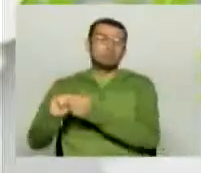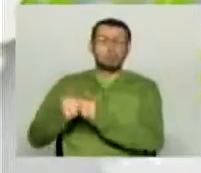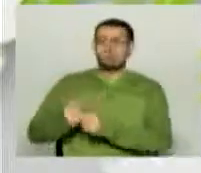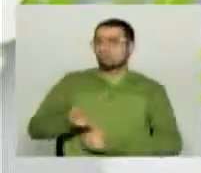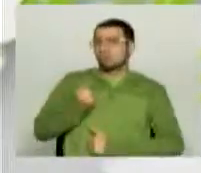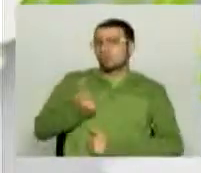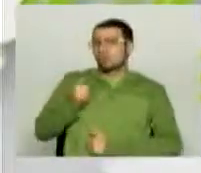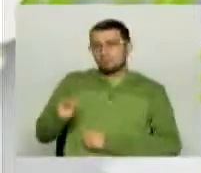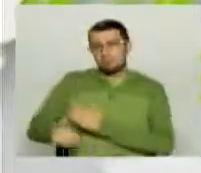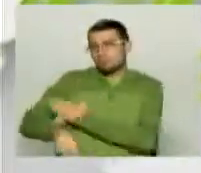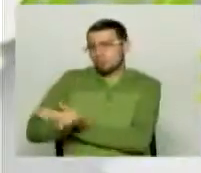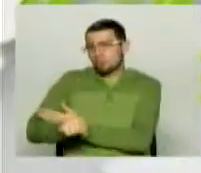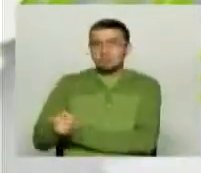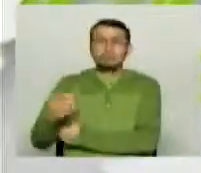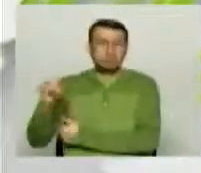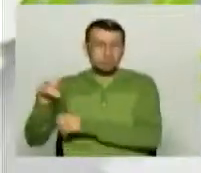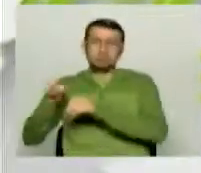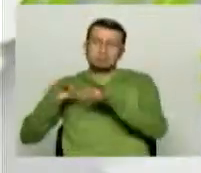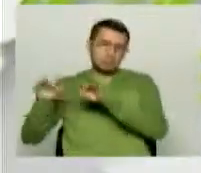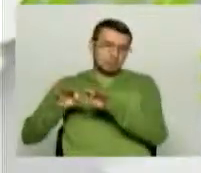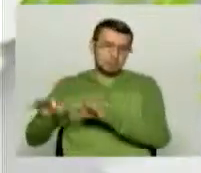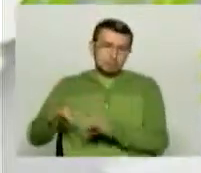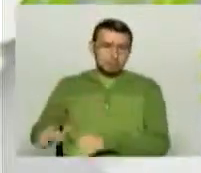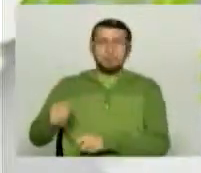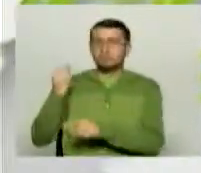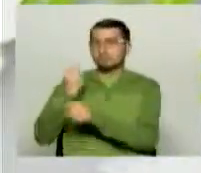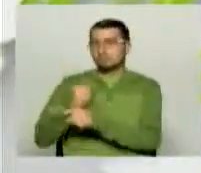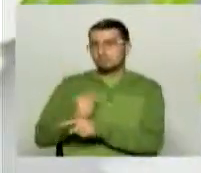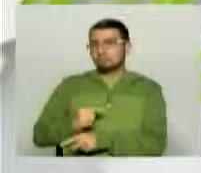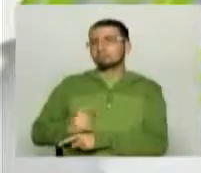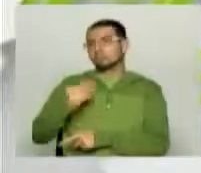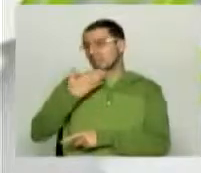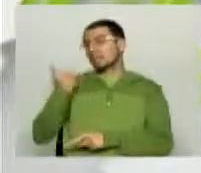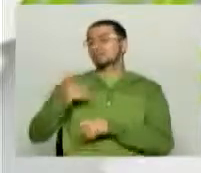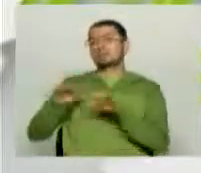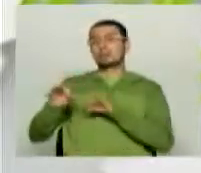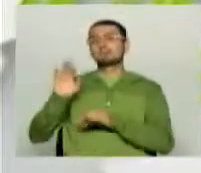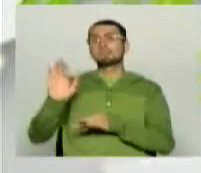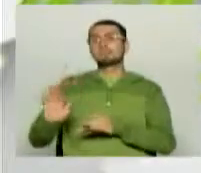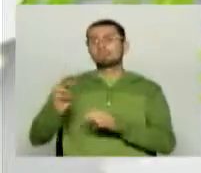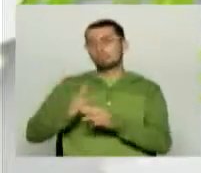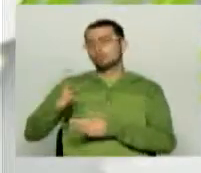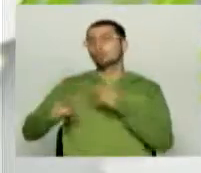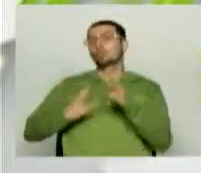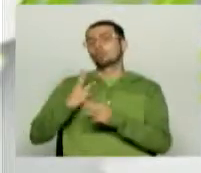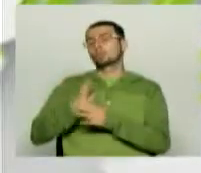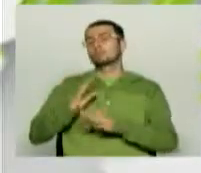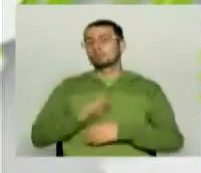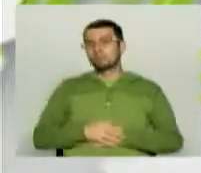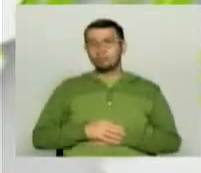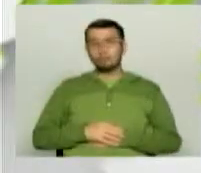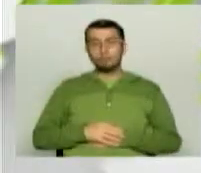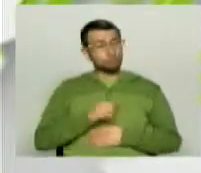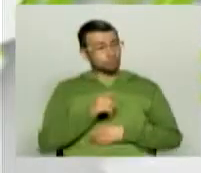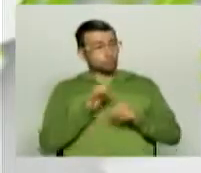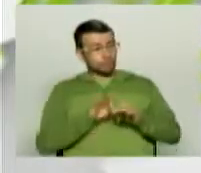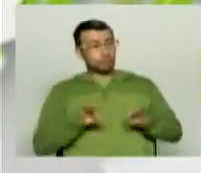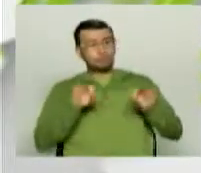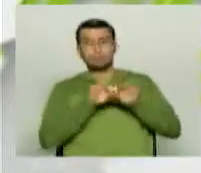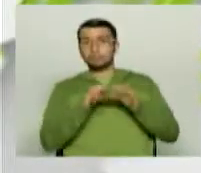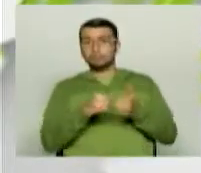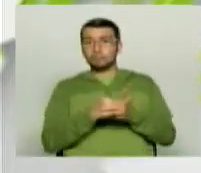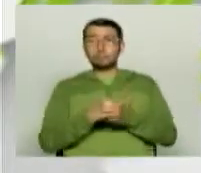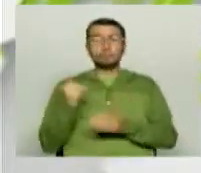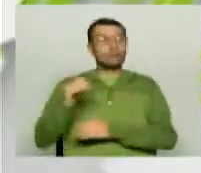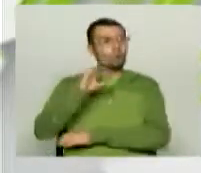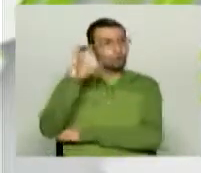hora y ya pues hemos hablado de los espacios que se tienen para hablar básicamente de lo que es el Mundial. Bueno Juan Harvey, pues sin lugar a dudas la selección colombiana